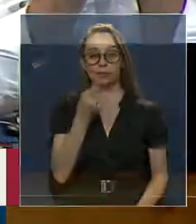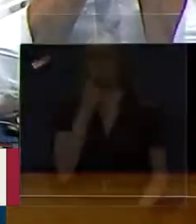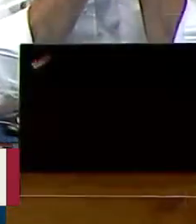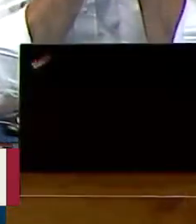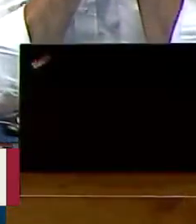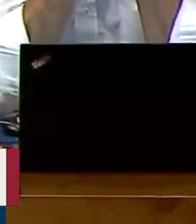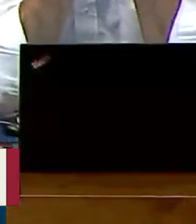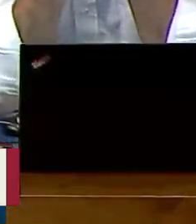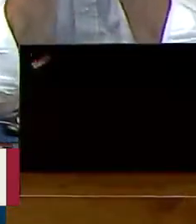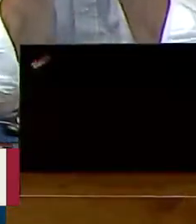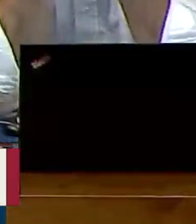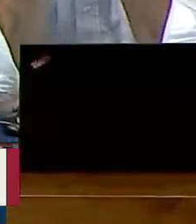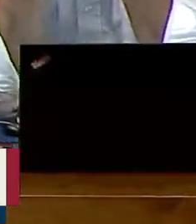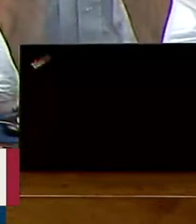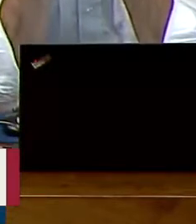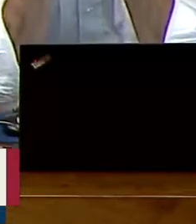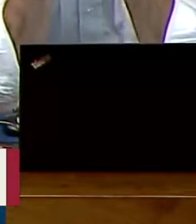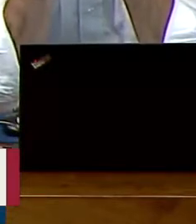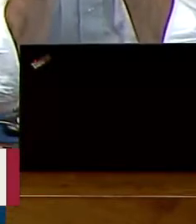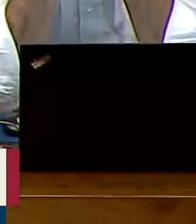diputado Vlado Mirosivich